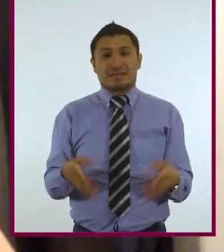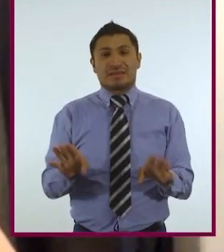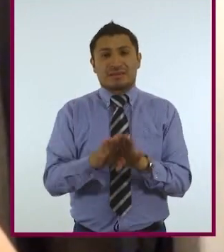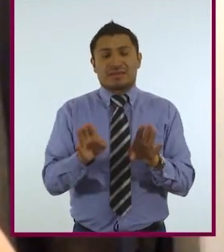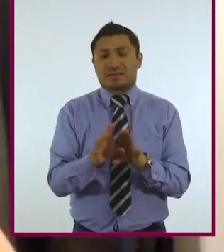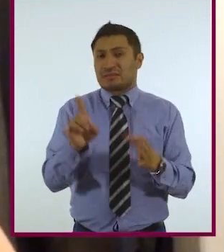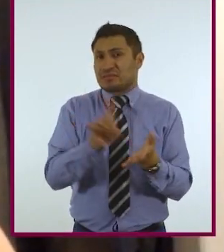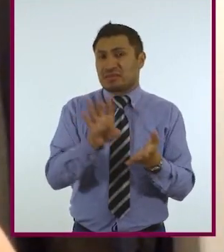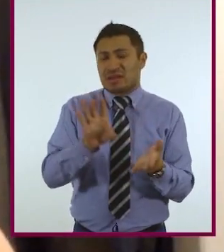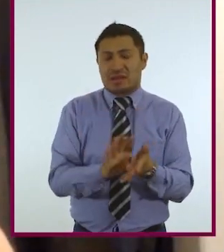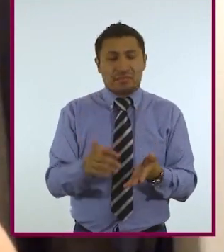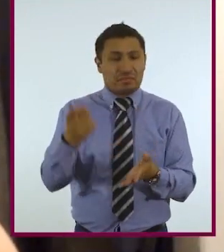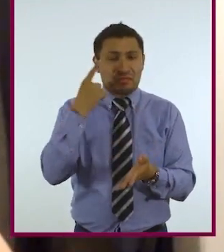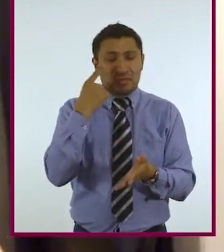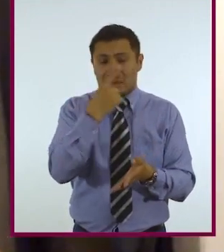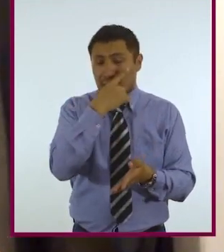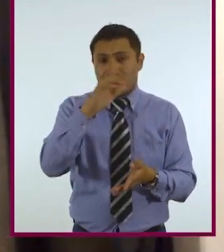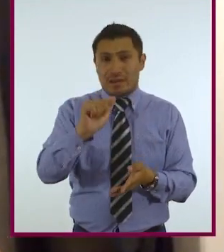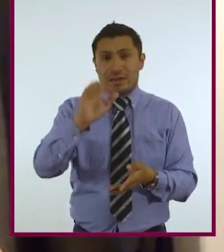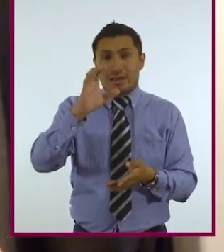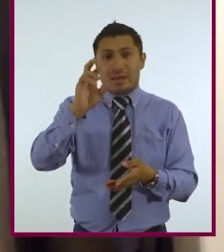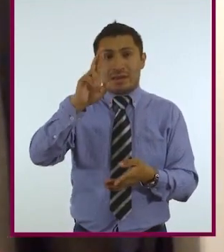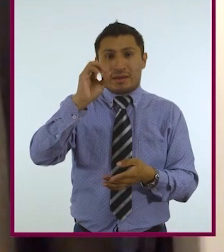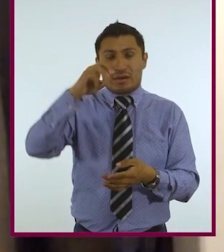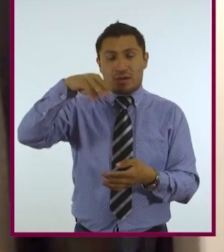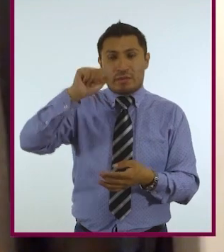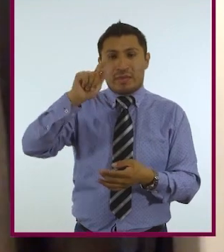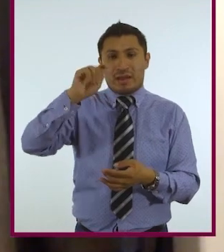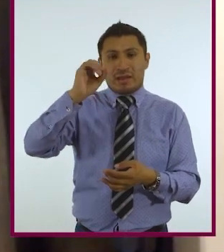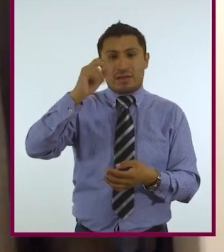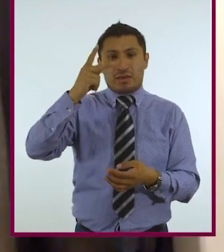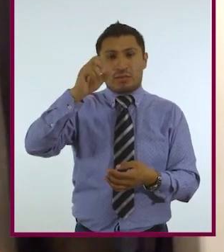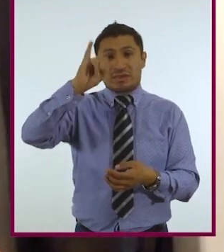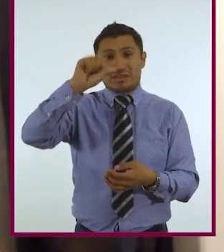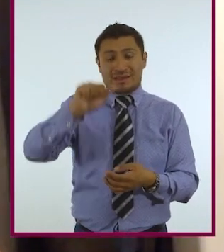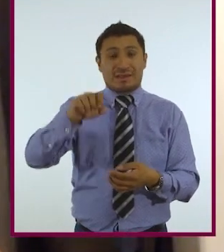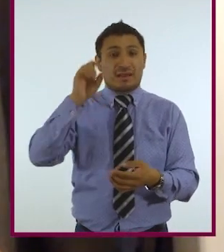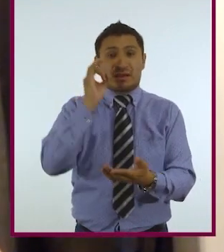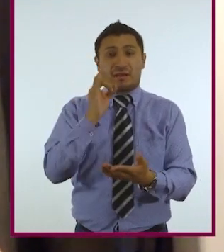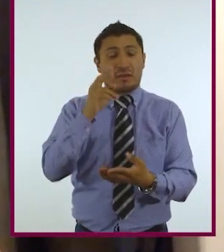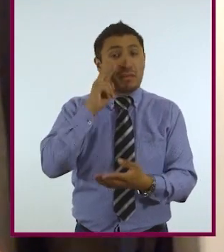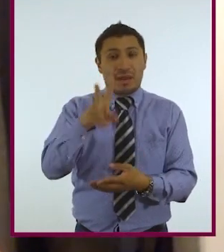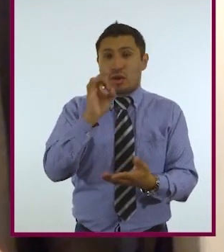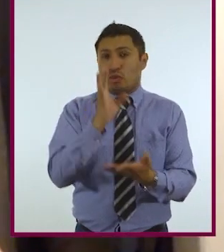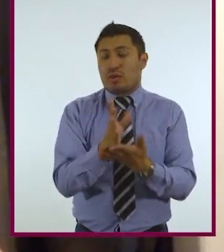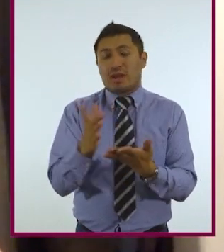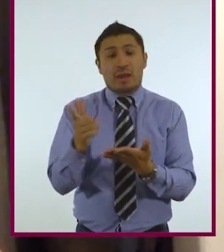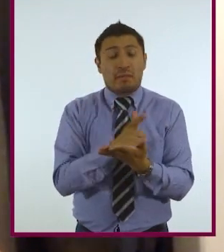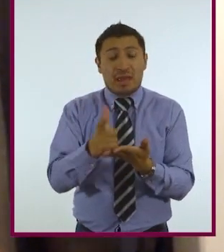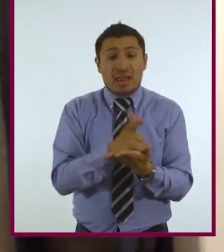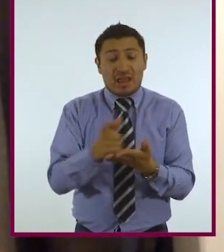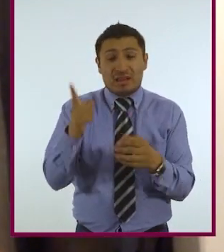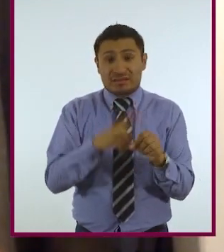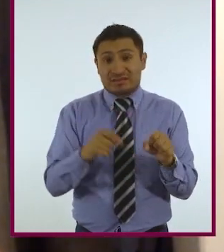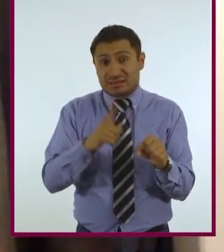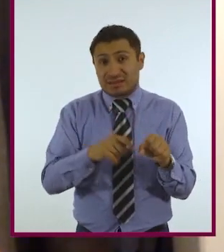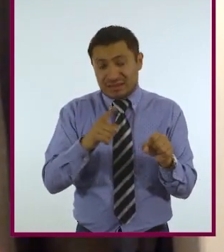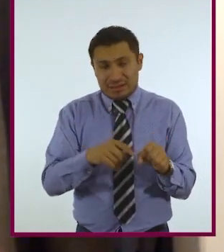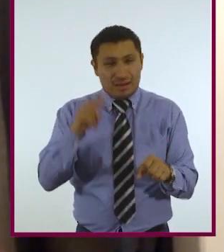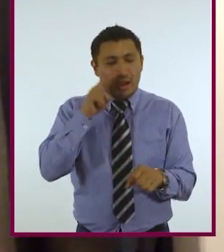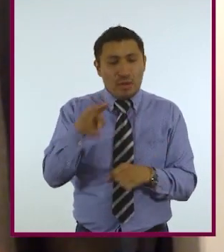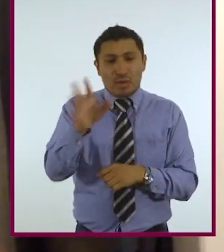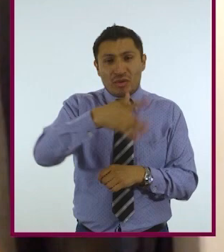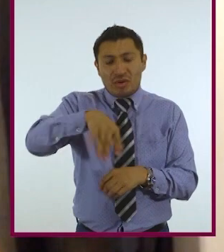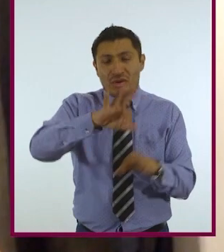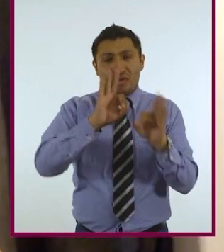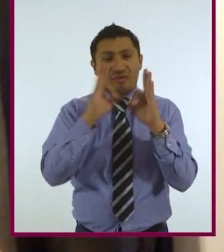alteración congénita llamada acromatopsia, la cual reducía su visión a solo una escala de grises, Neil buscó una solución